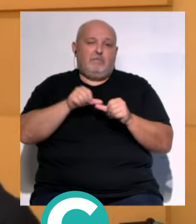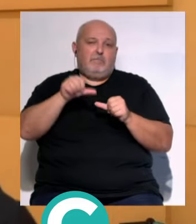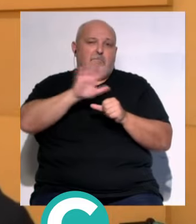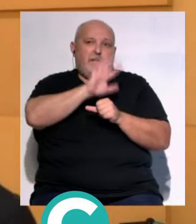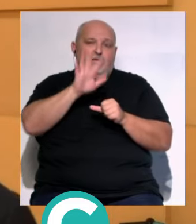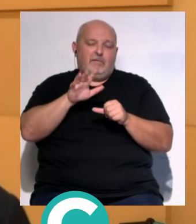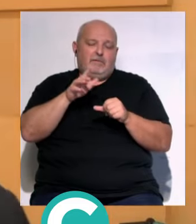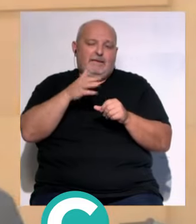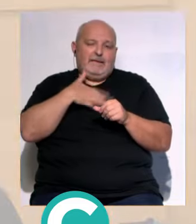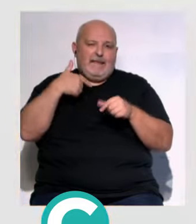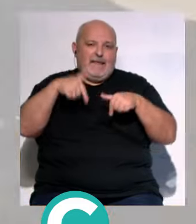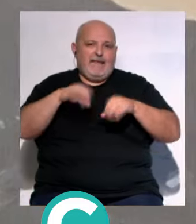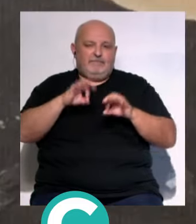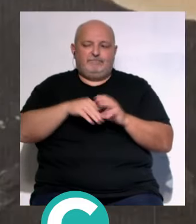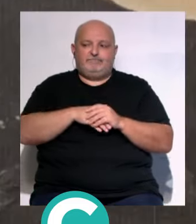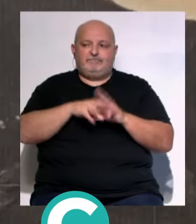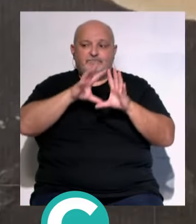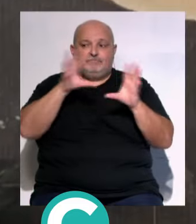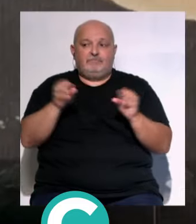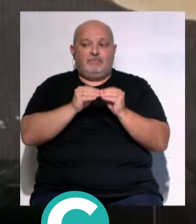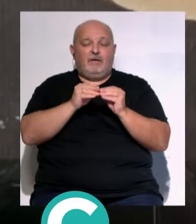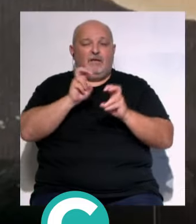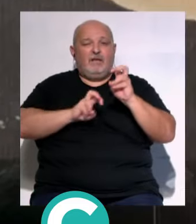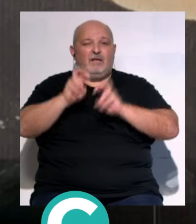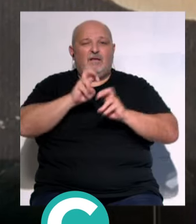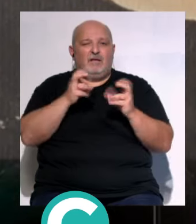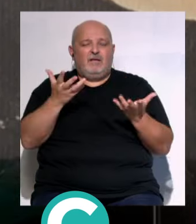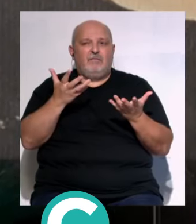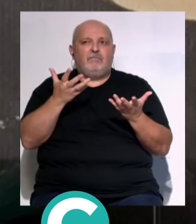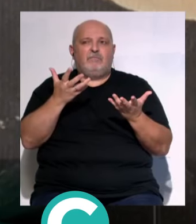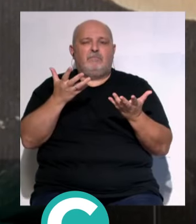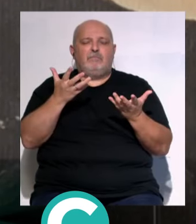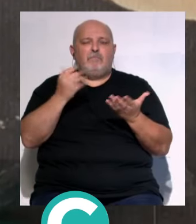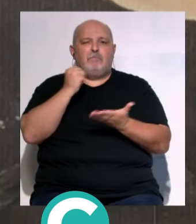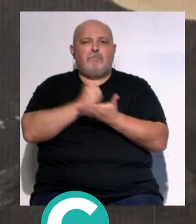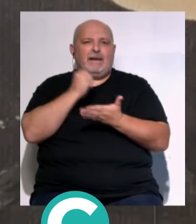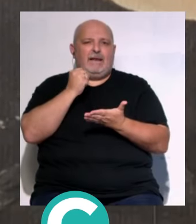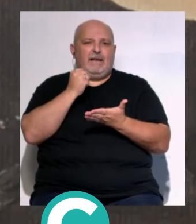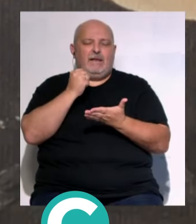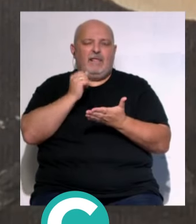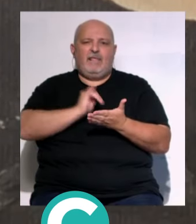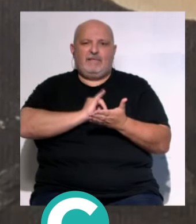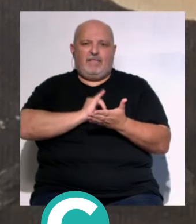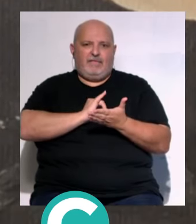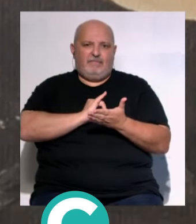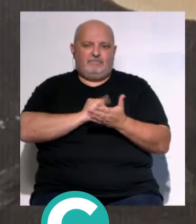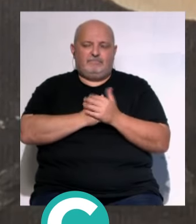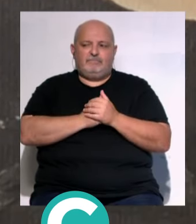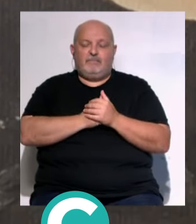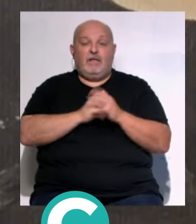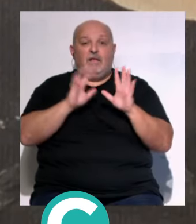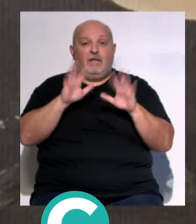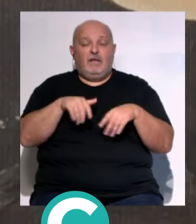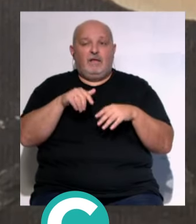suena un poco a topicazo... ...pero es que es así. En definitiva lo que estamos buscando es... ...una marca de identidad... ...y que